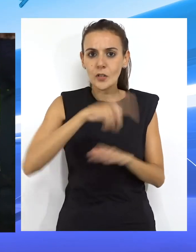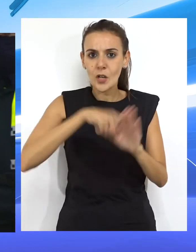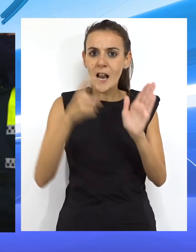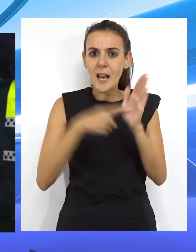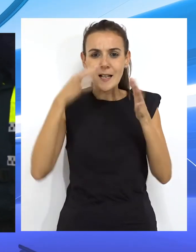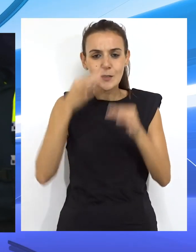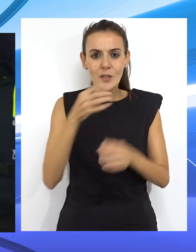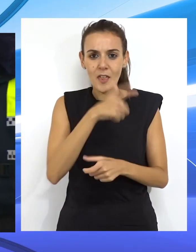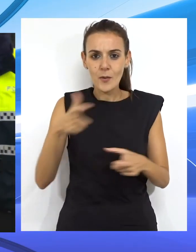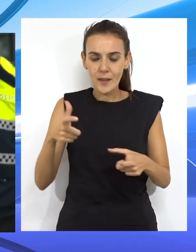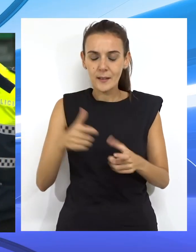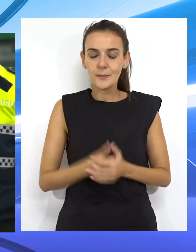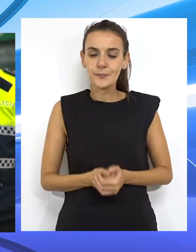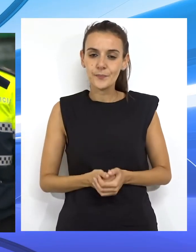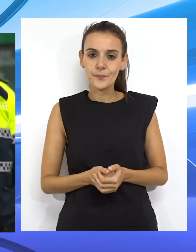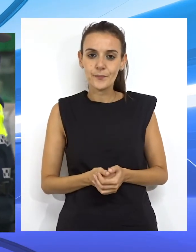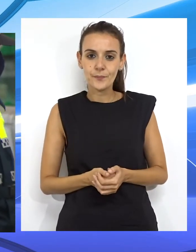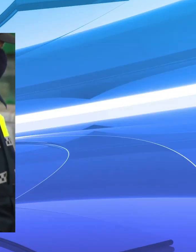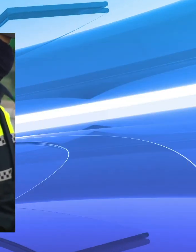Seguridad Ciudadana.